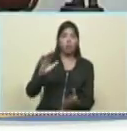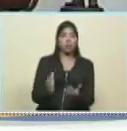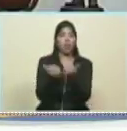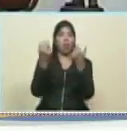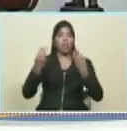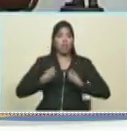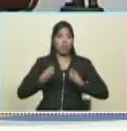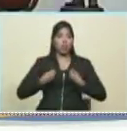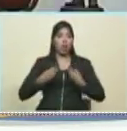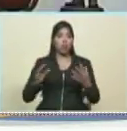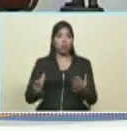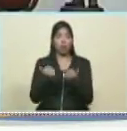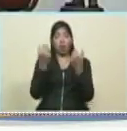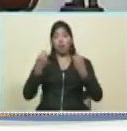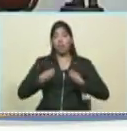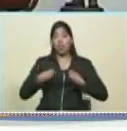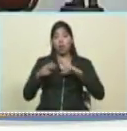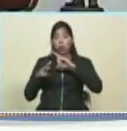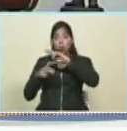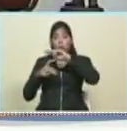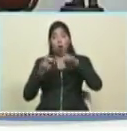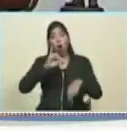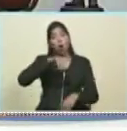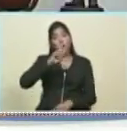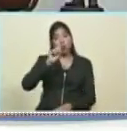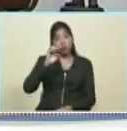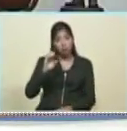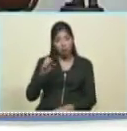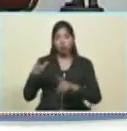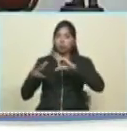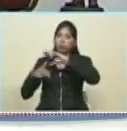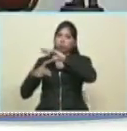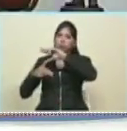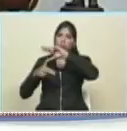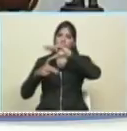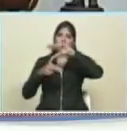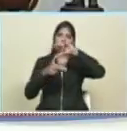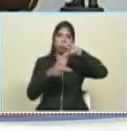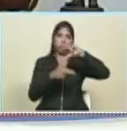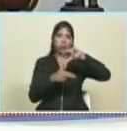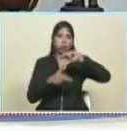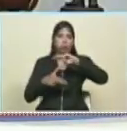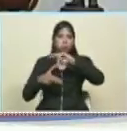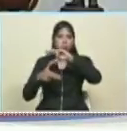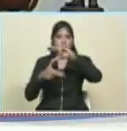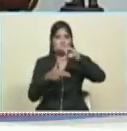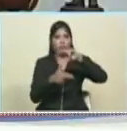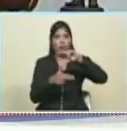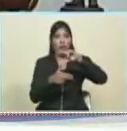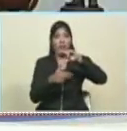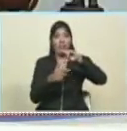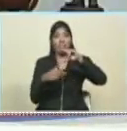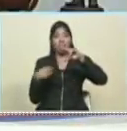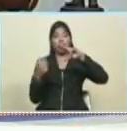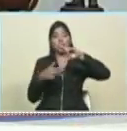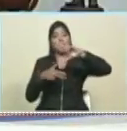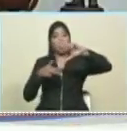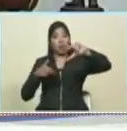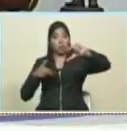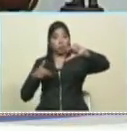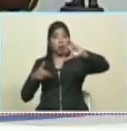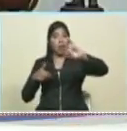porque el huracán José que se formó en todo el oriente del Caribe venía por detrás del huracán Irma